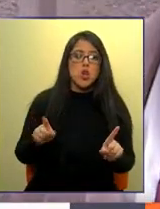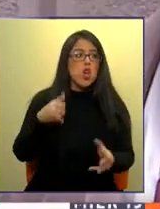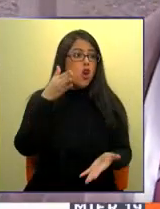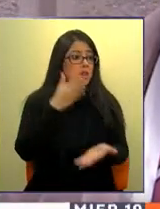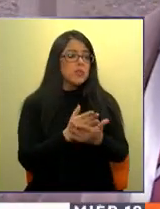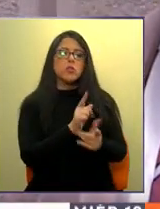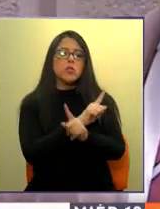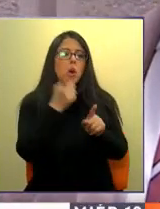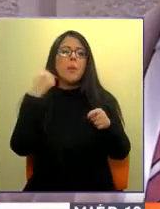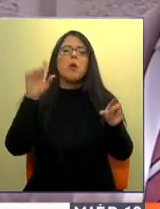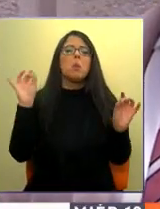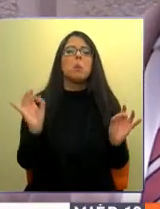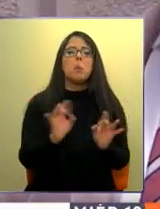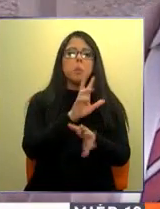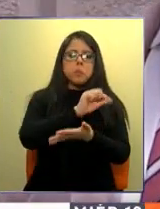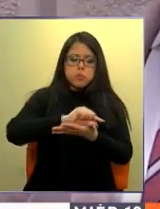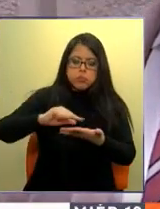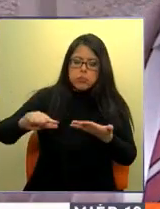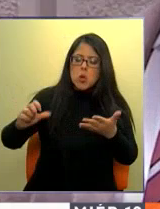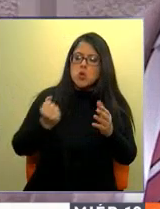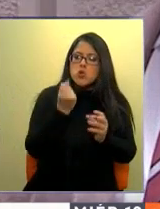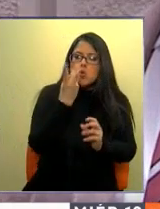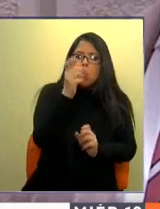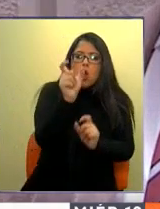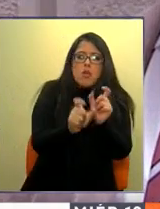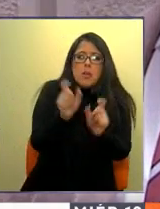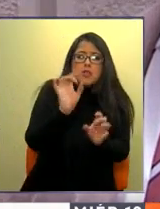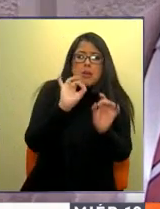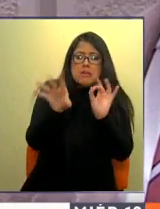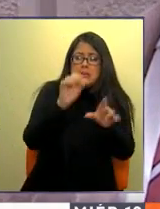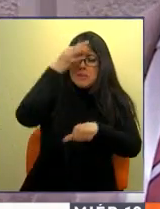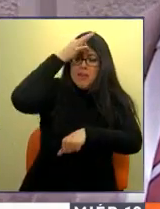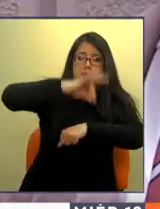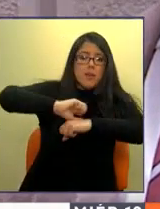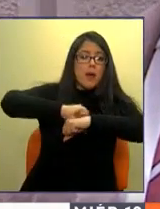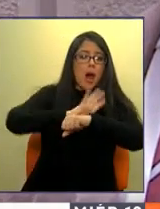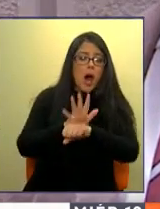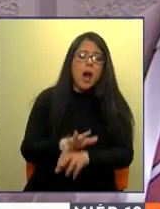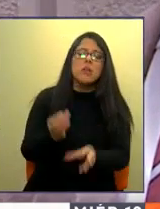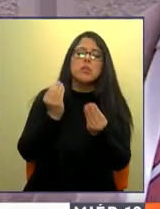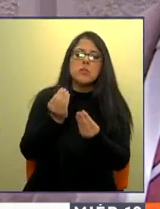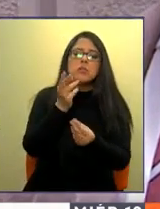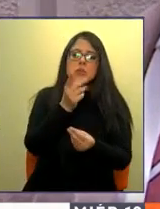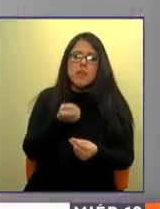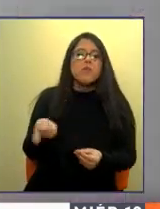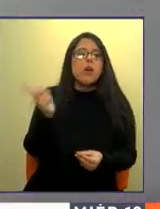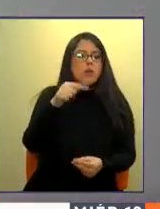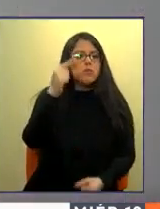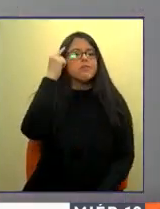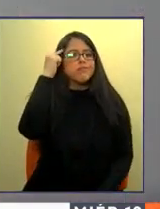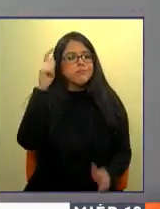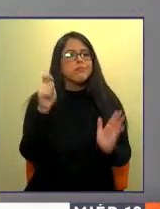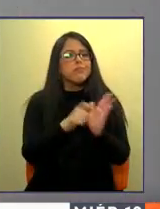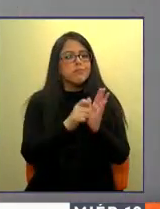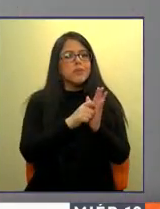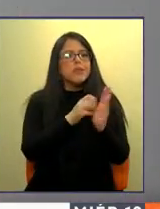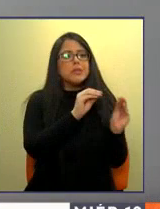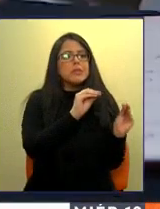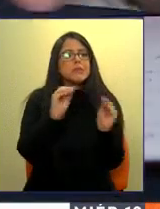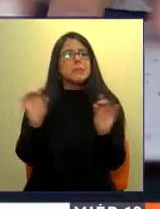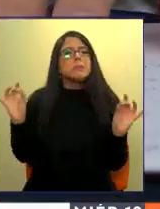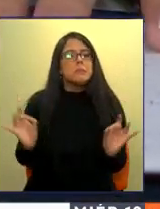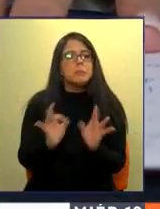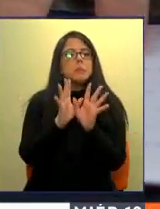Y si tenemos un aumento importante en el número de contagiados, evidentemente que tenemos que volver a pensar la fecha. La presidenta del